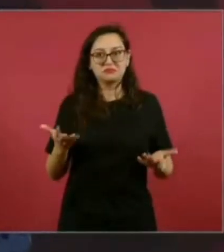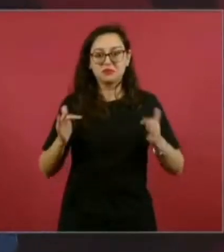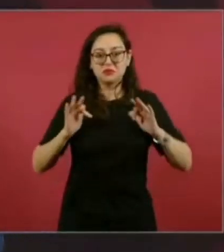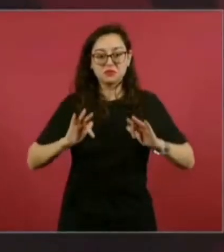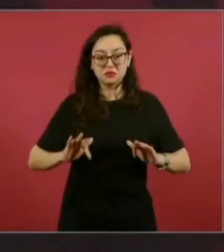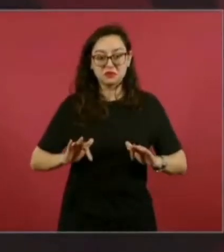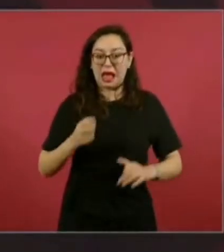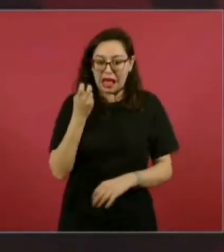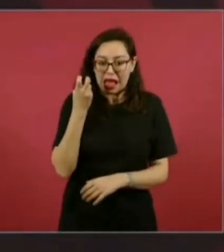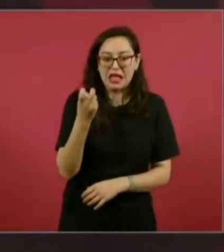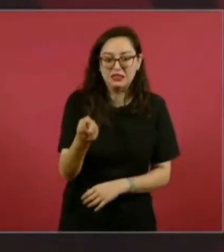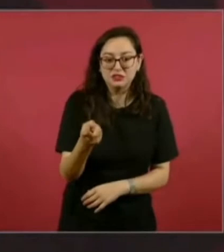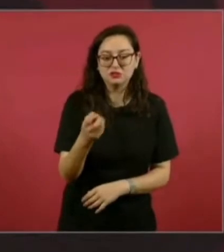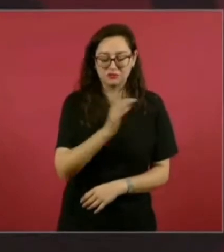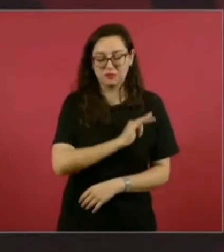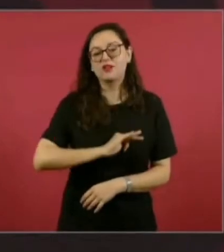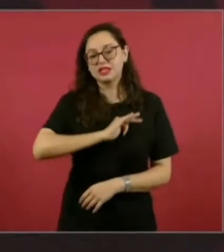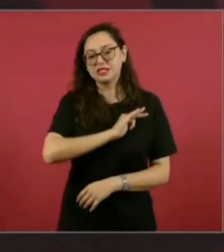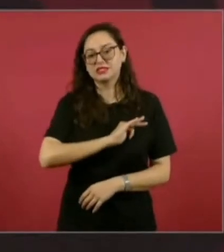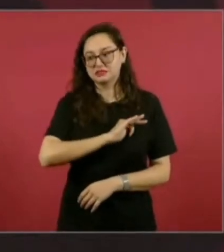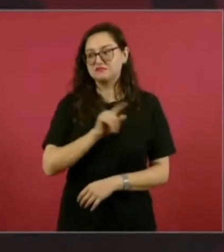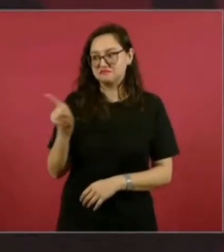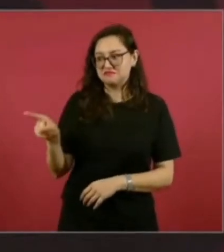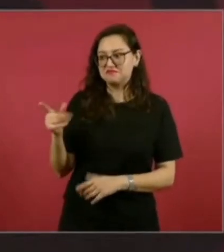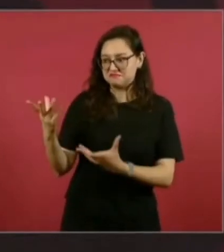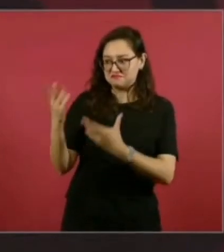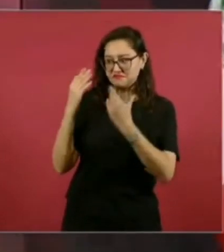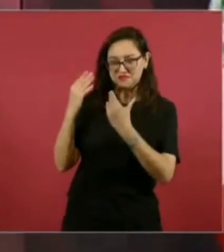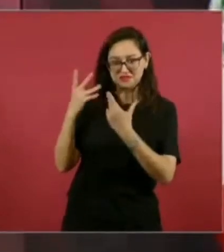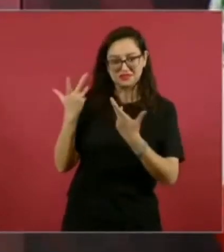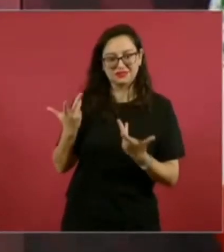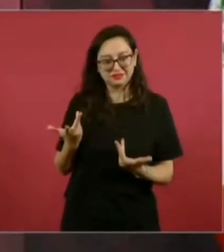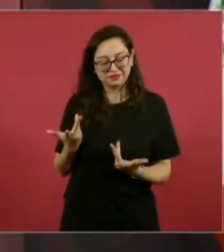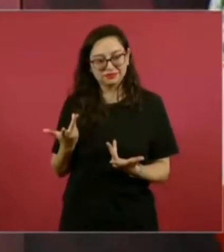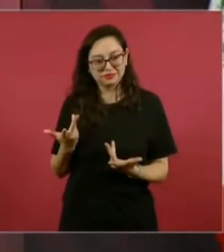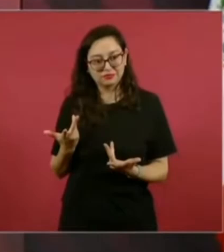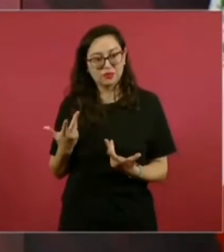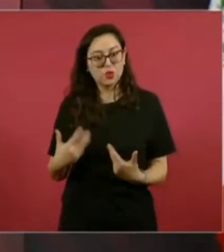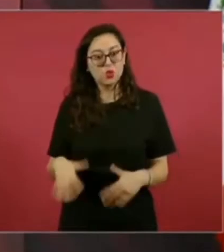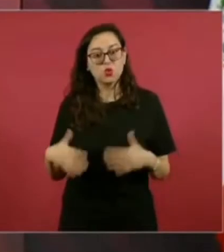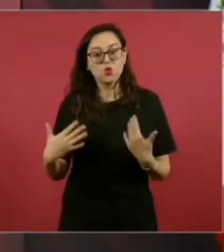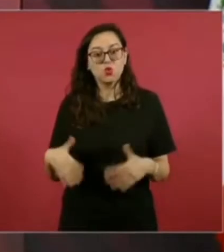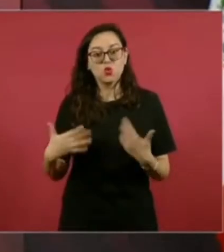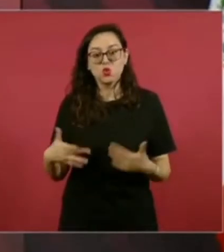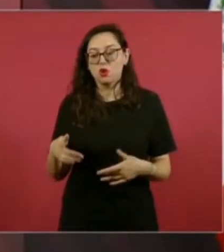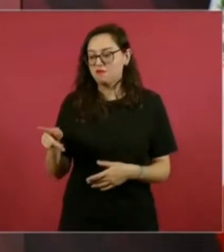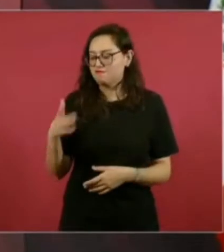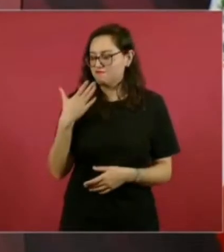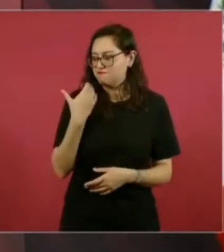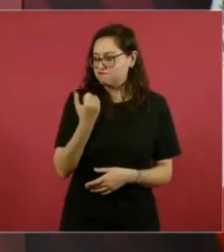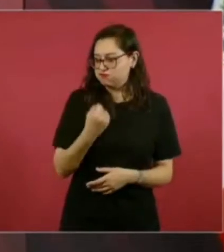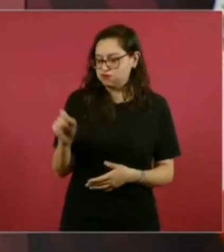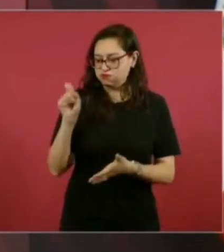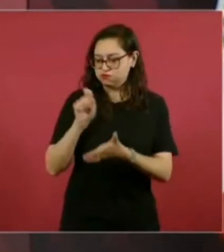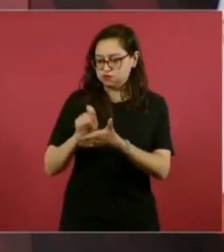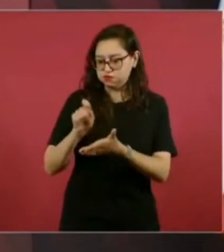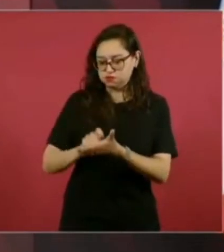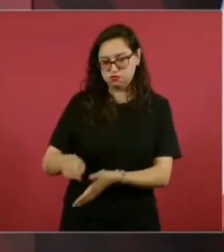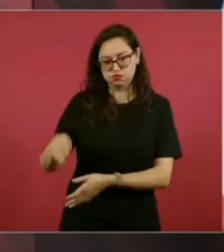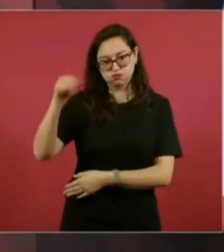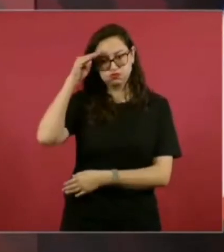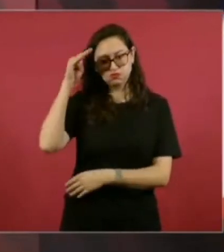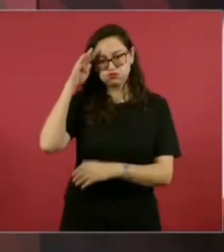Tolstoy excepcional, extraordinario como escritor, como novelista y como pensador.